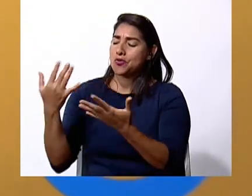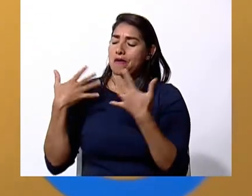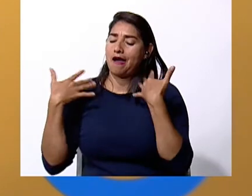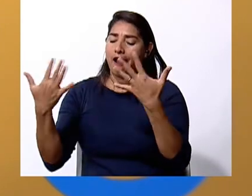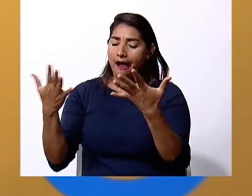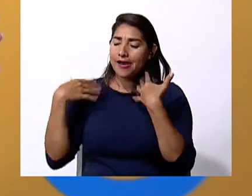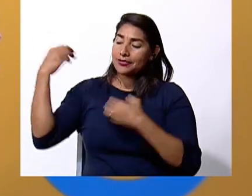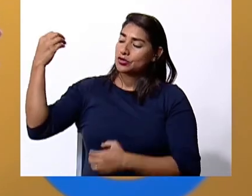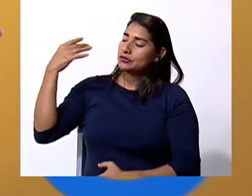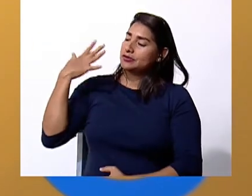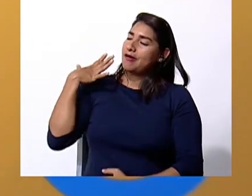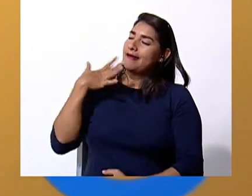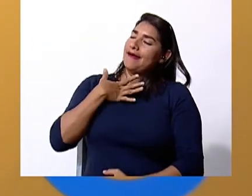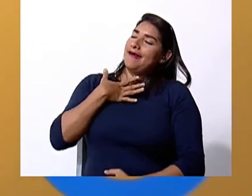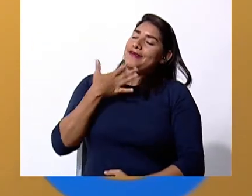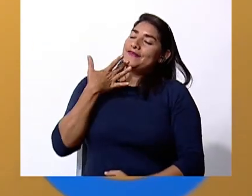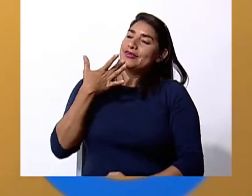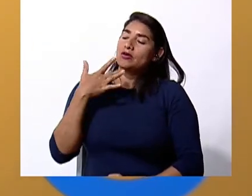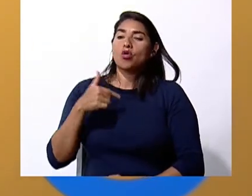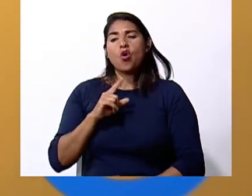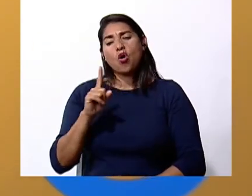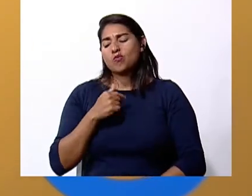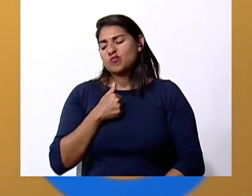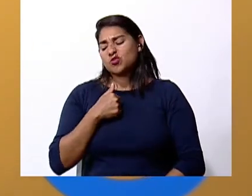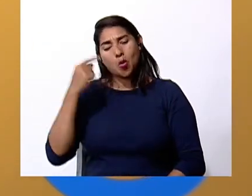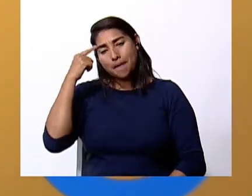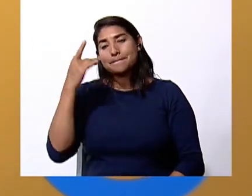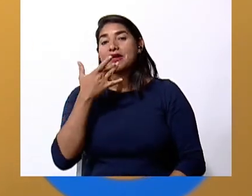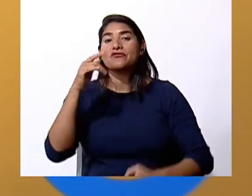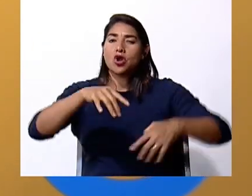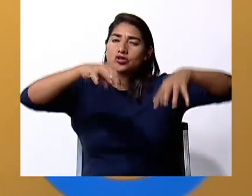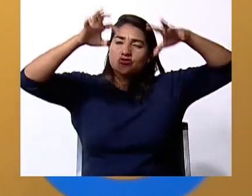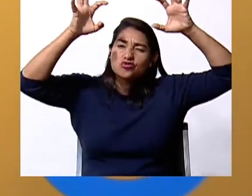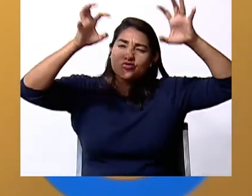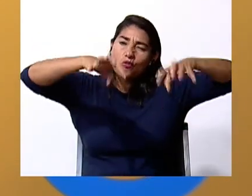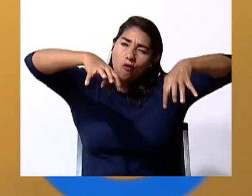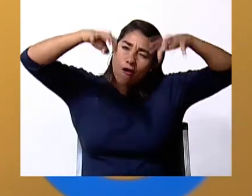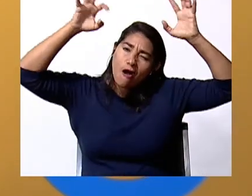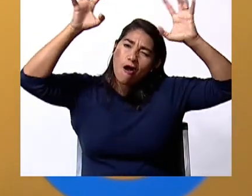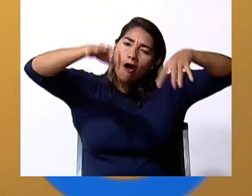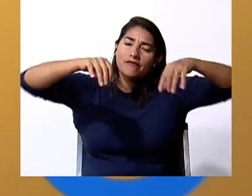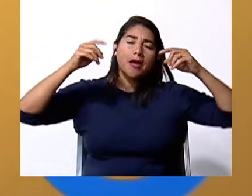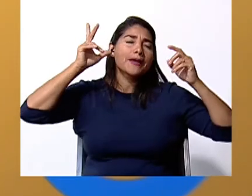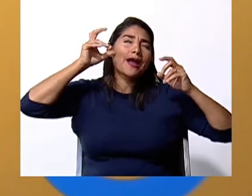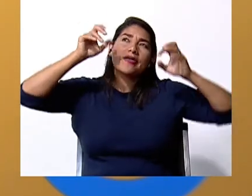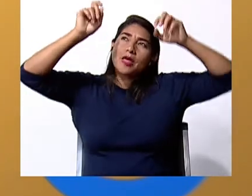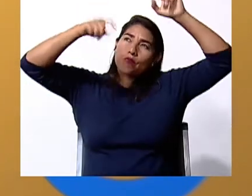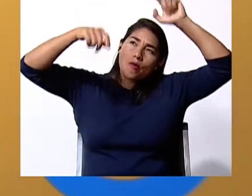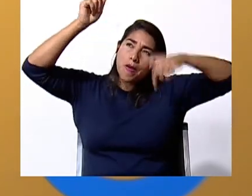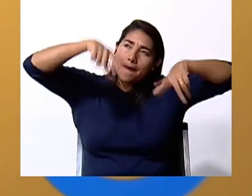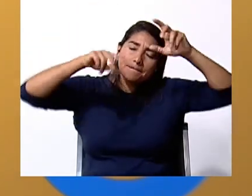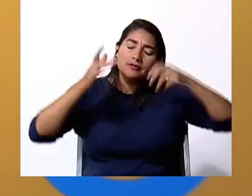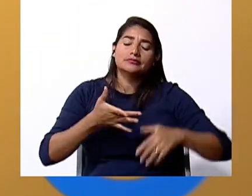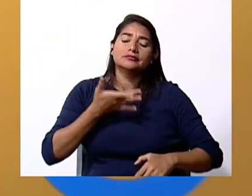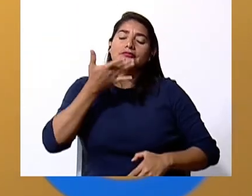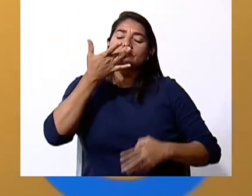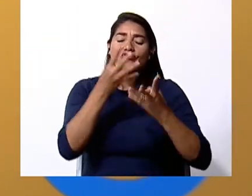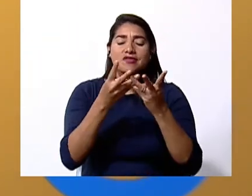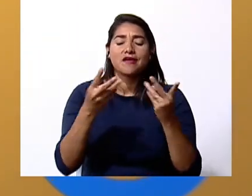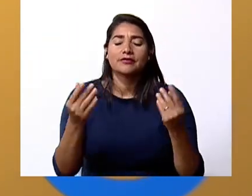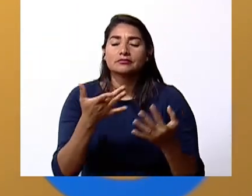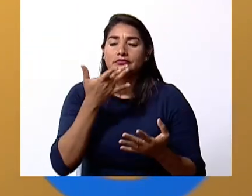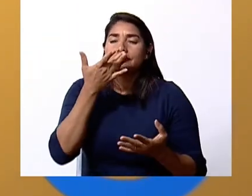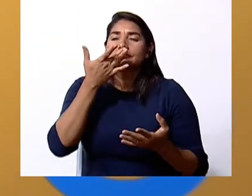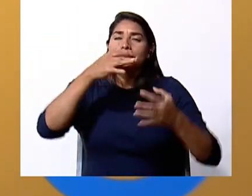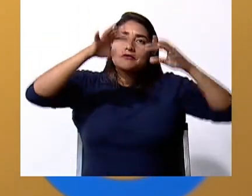hay gente que dice que no a mí me gusta cuando llueve que llueva mucho a mí me gusta el sonido de la lluvia me gusta el olor de la lluvia